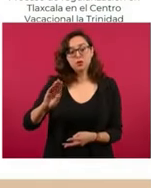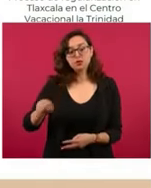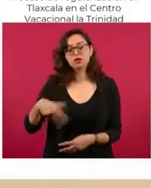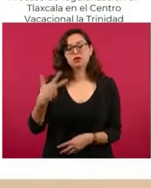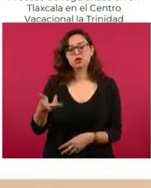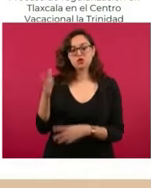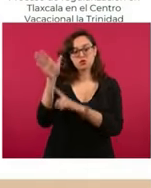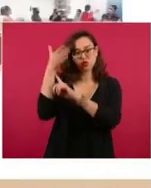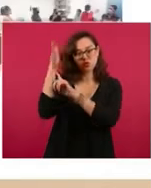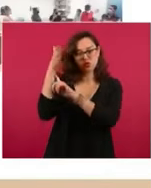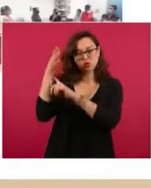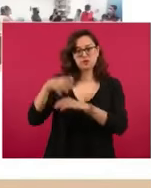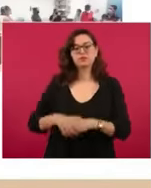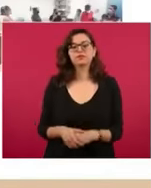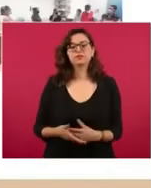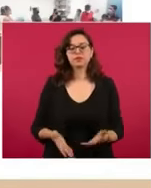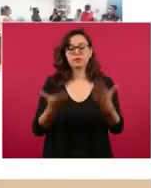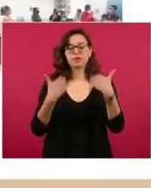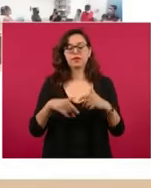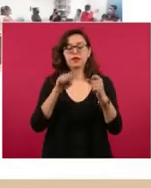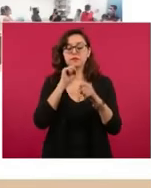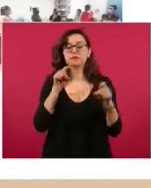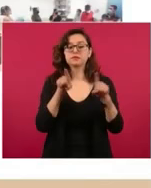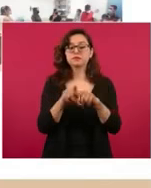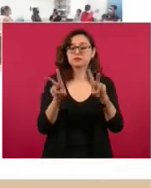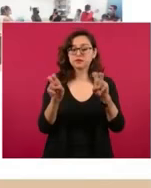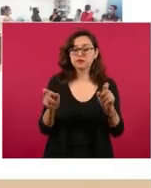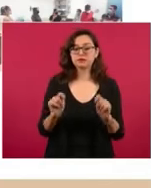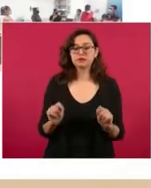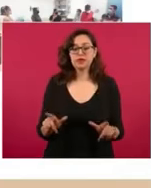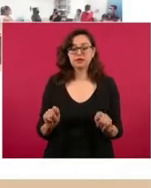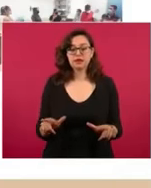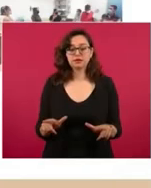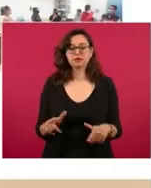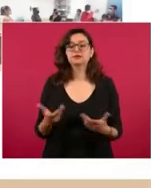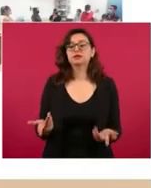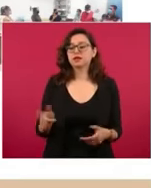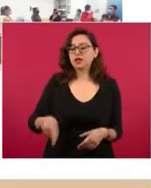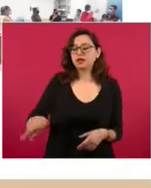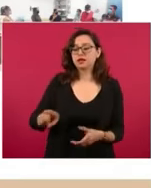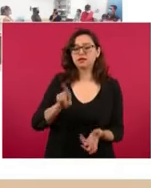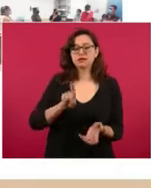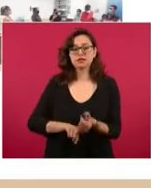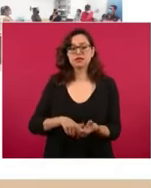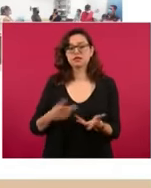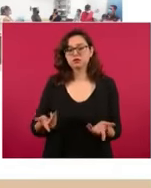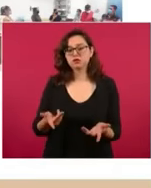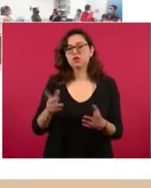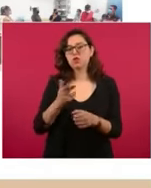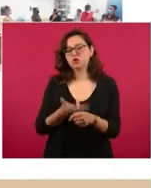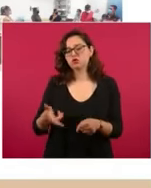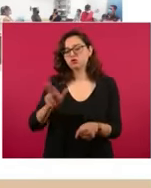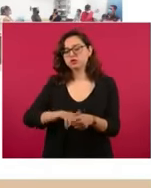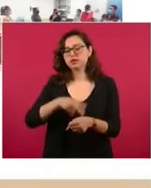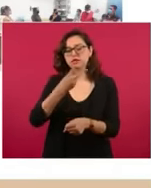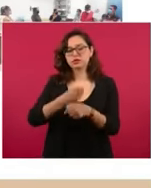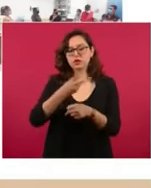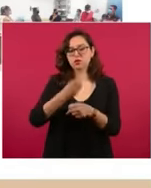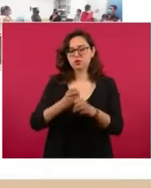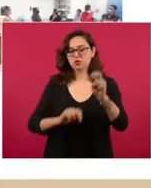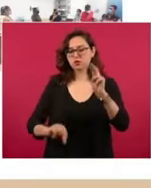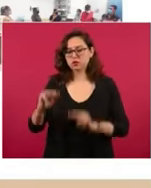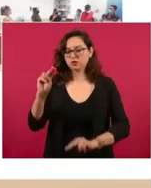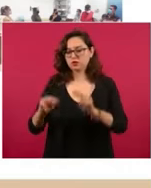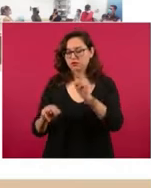También en el caso de Tlaxcala se ha estado trabajando ahora en las unidades de segundo nivel, informábamos la semana pasada